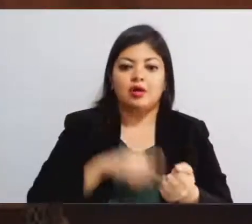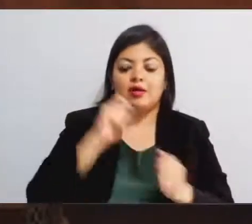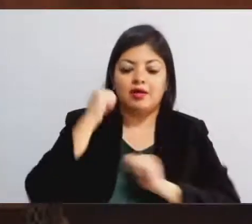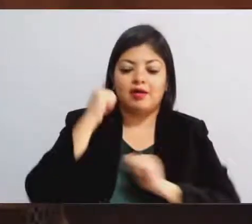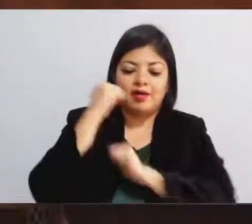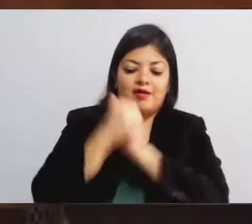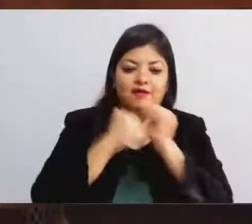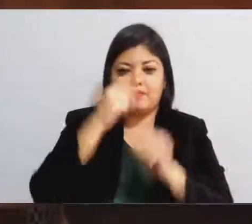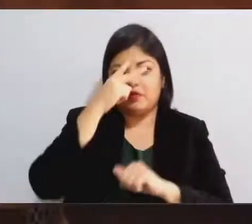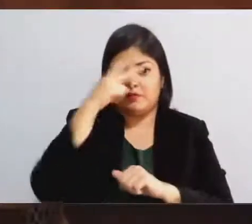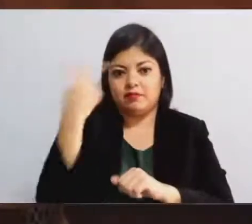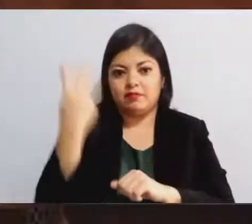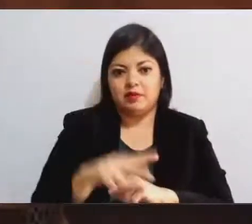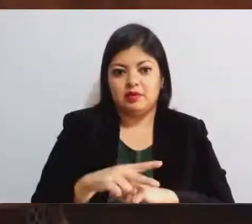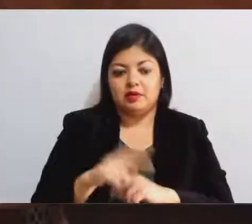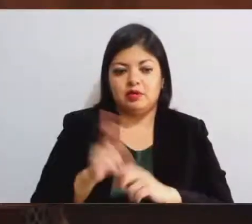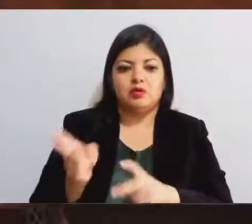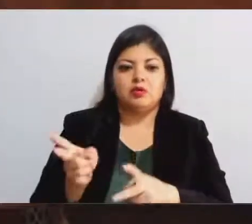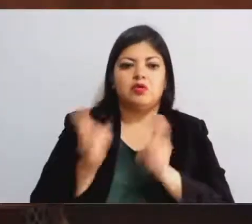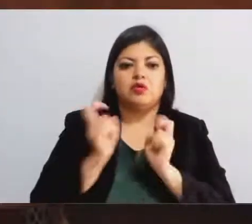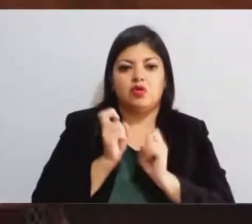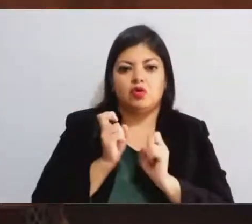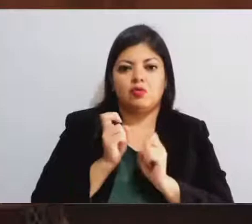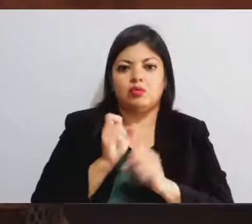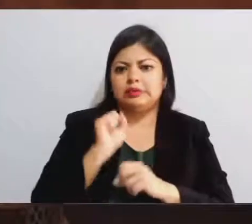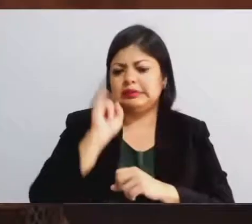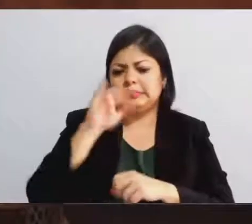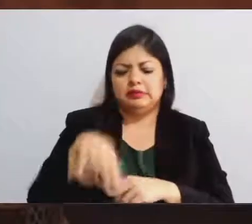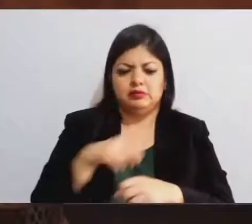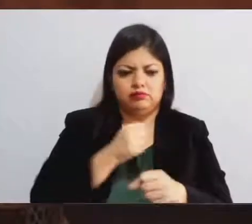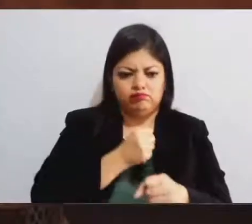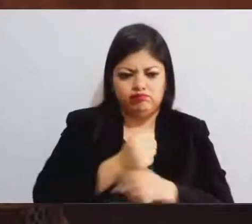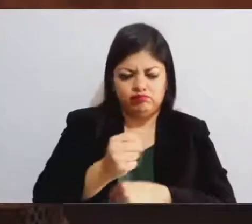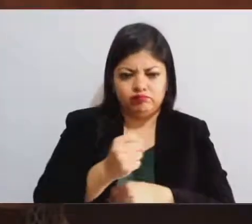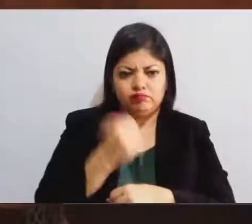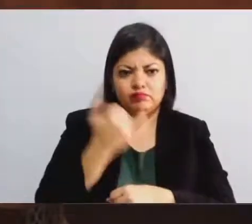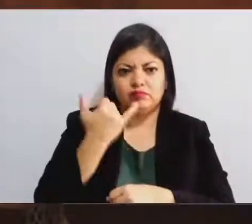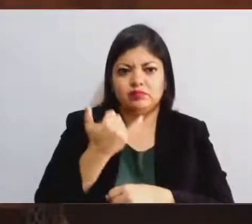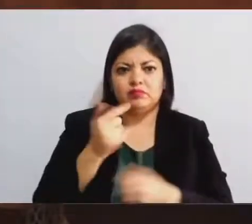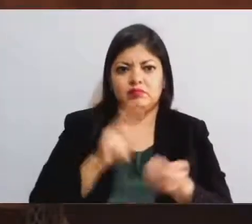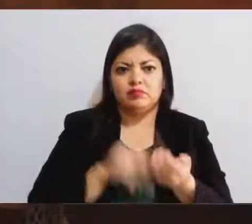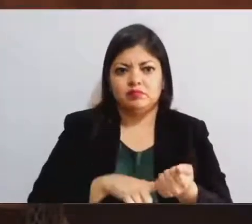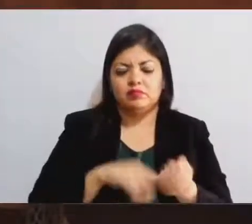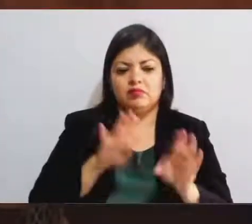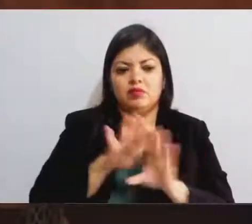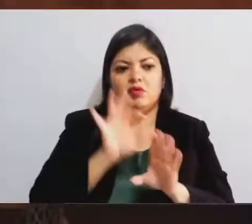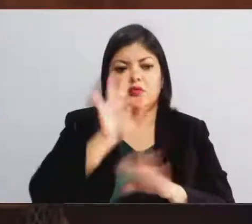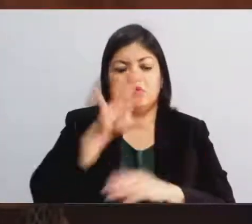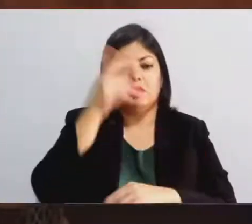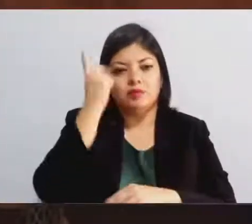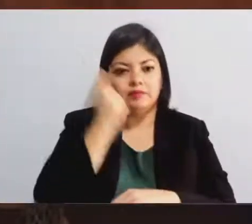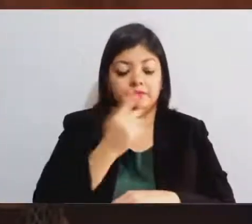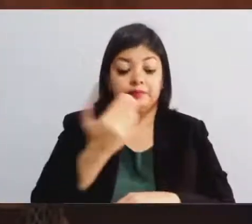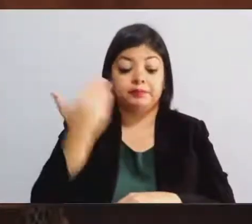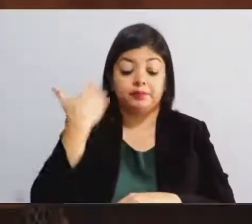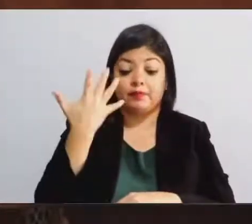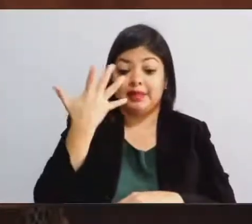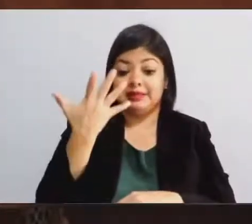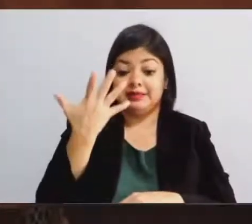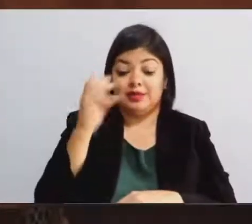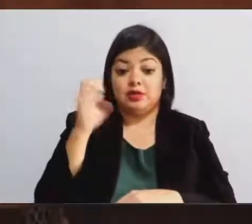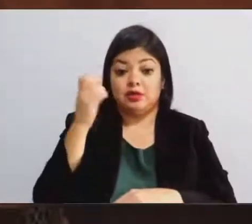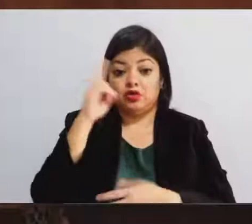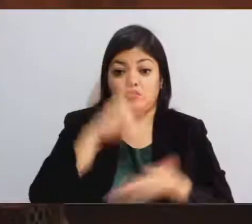robo simple, sin violencia y sedición. Por su parte, el 5 de enero del 2021